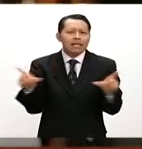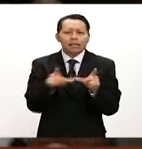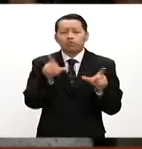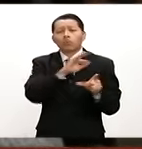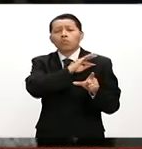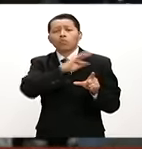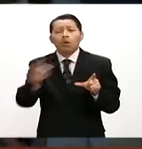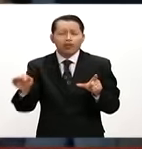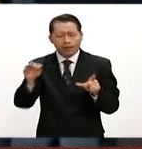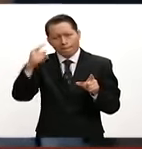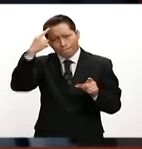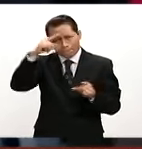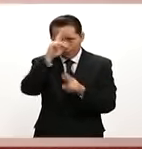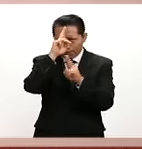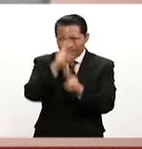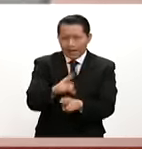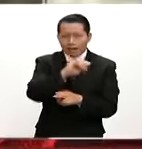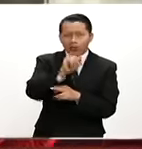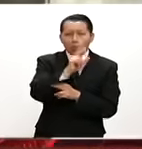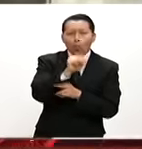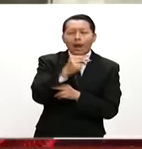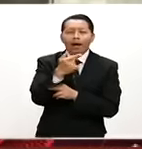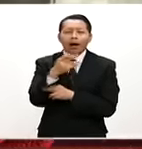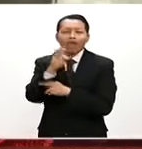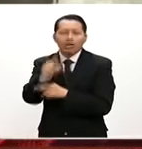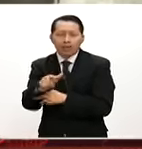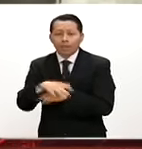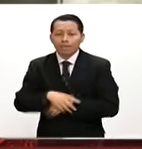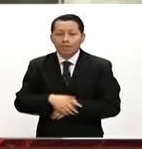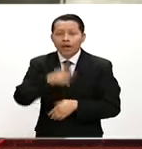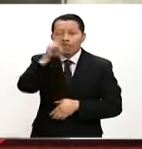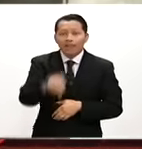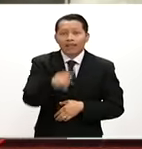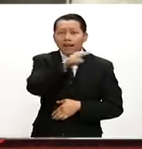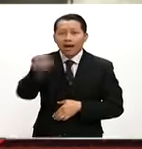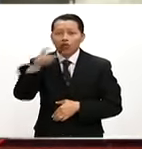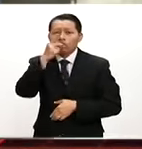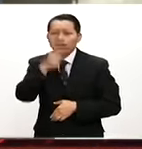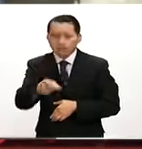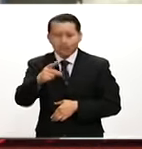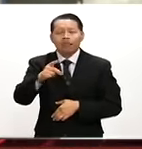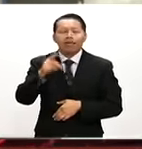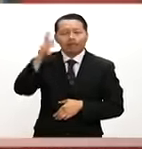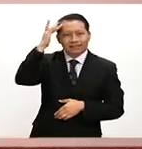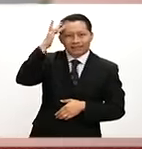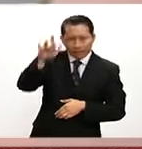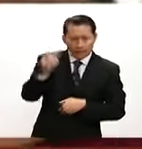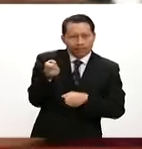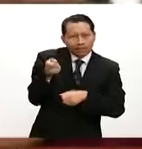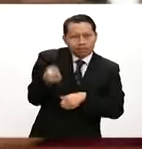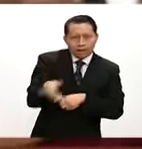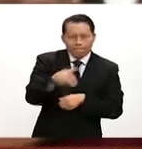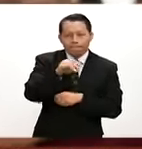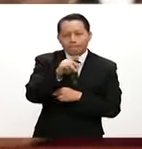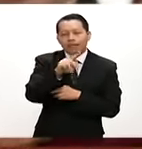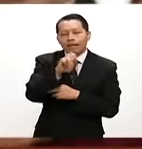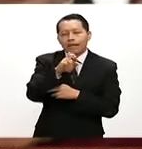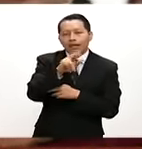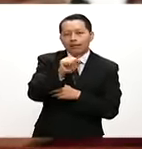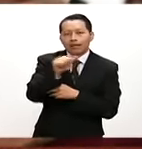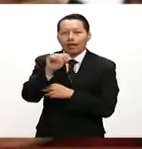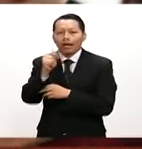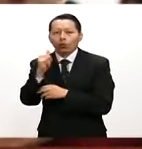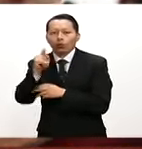homenajear a Juan Gabriel. El Vaticano declara santa a la madre Teresa de Calcuta. Al menos 30